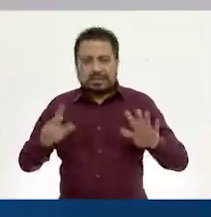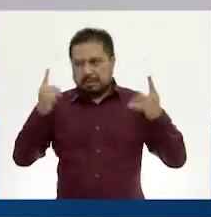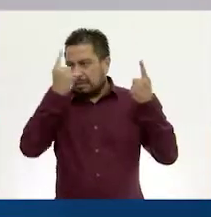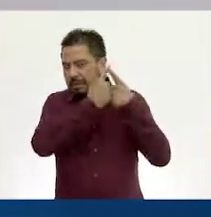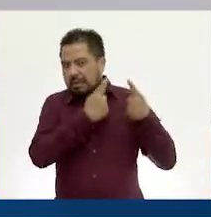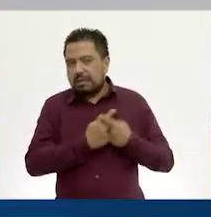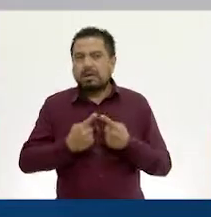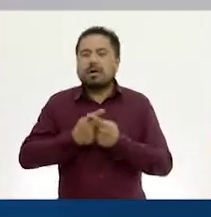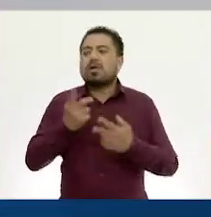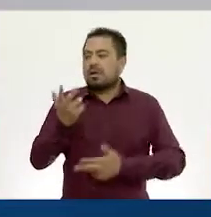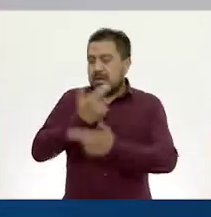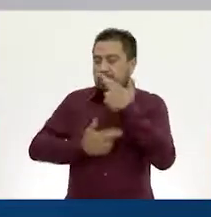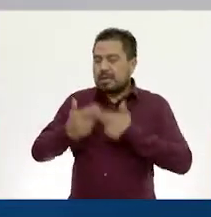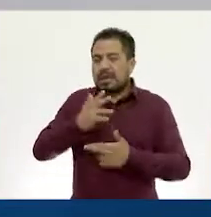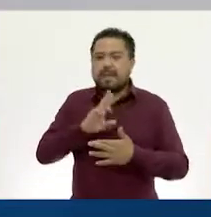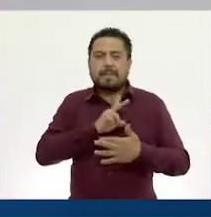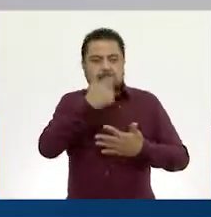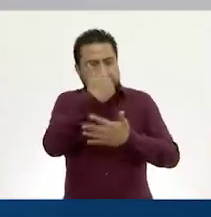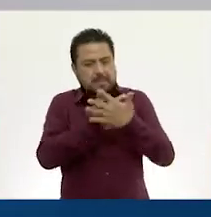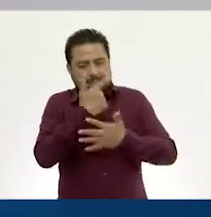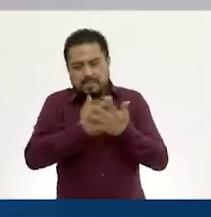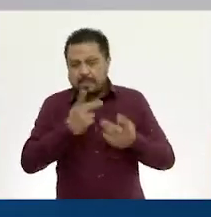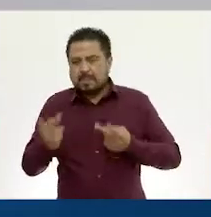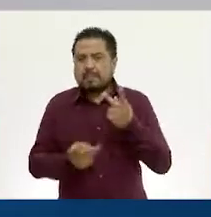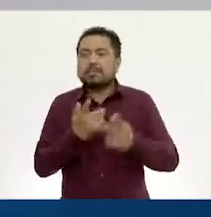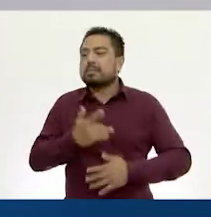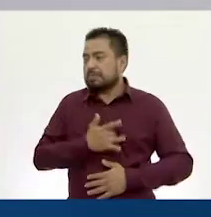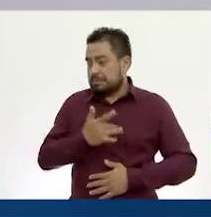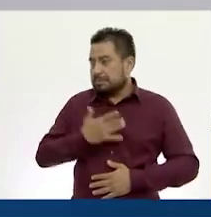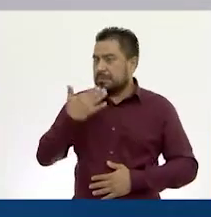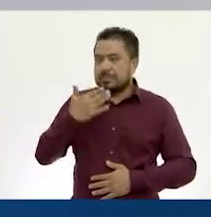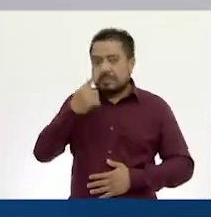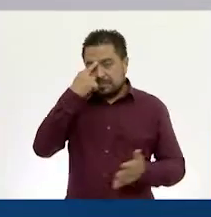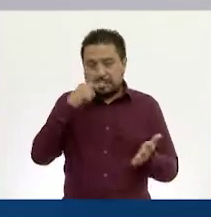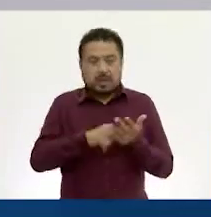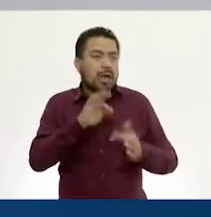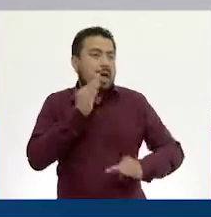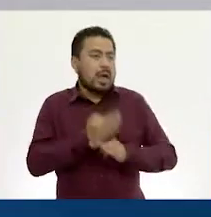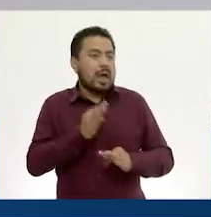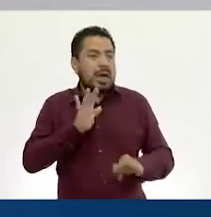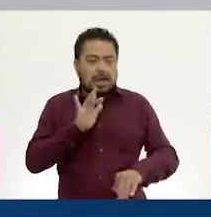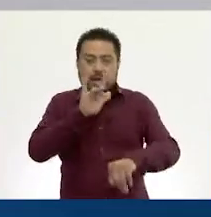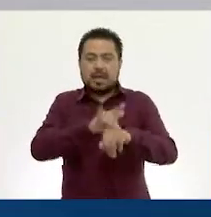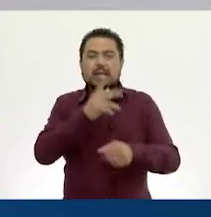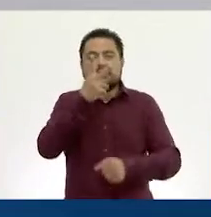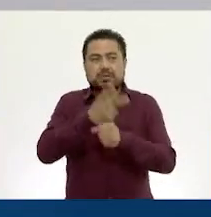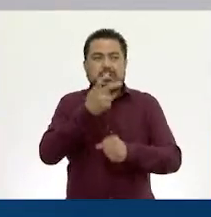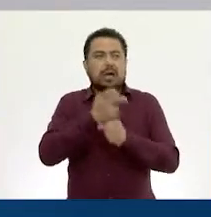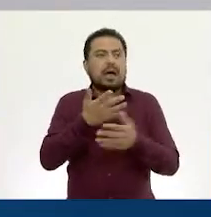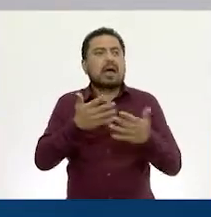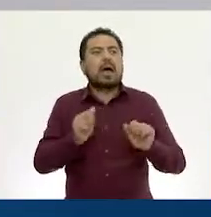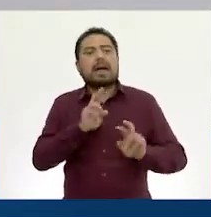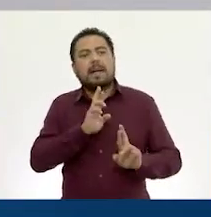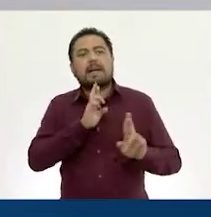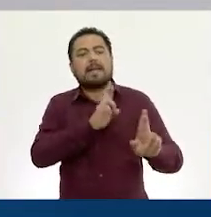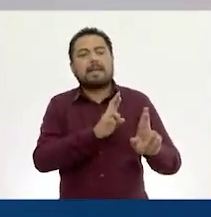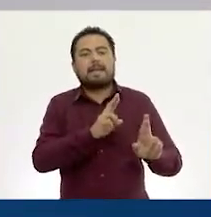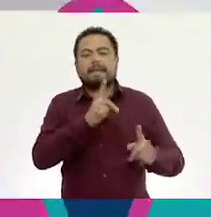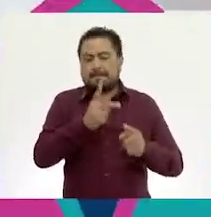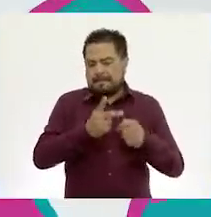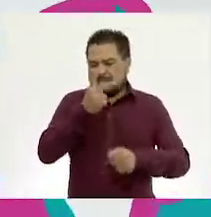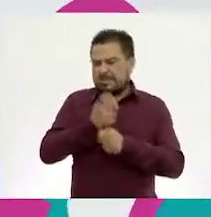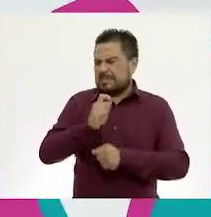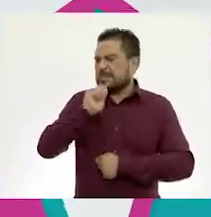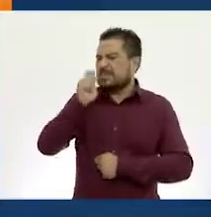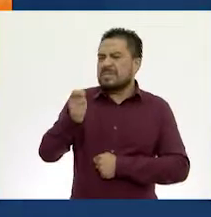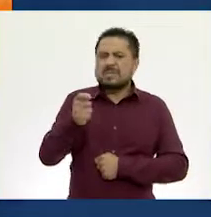acuerdo. Regresemos a nuestra lista de las preguntas. ¿Les parece bien? Sí. Bueno, creo que podemos ya abordar la segunda, ya contestamos la primera. La segunda decía, ¿qué